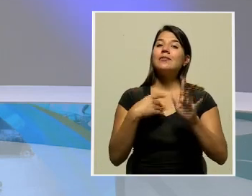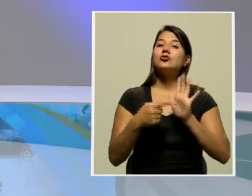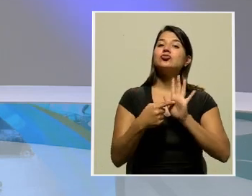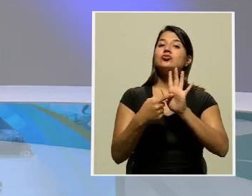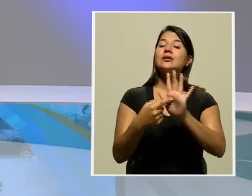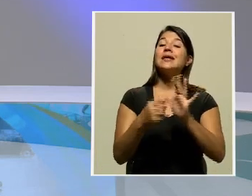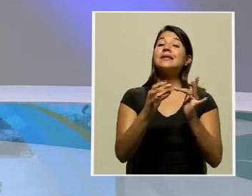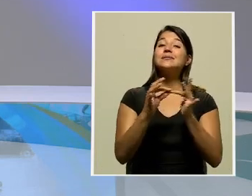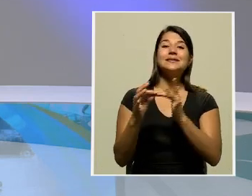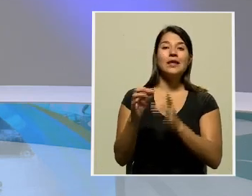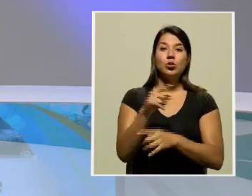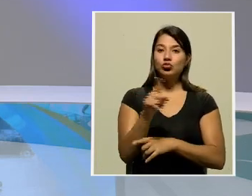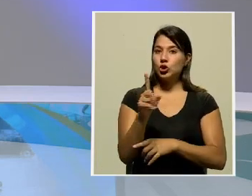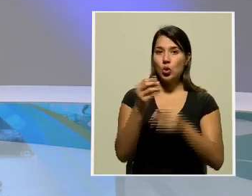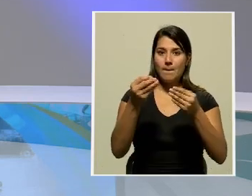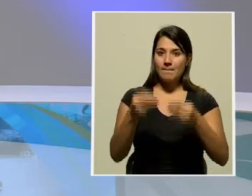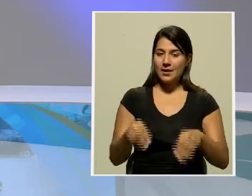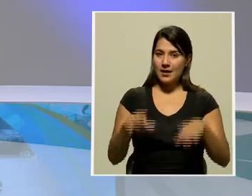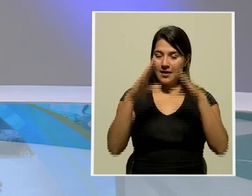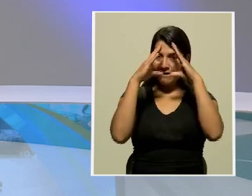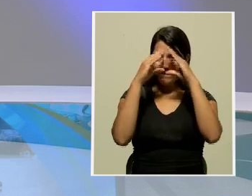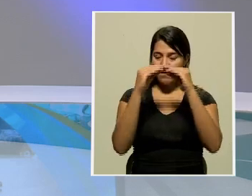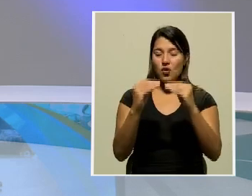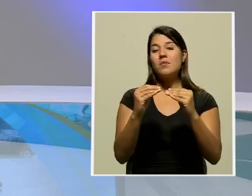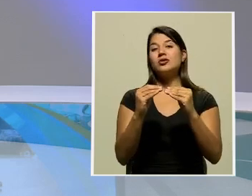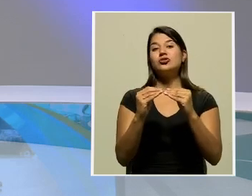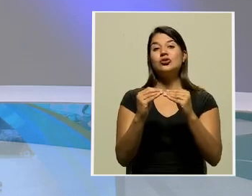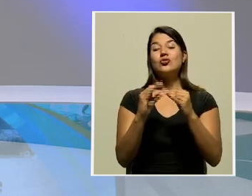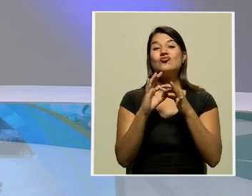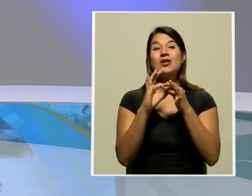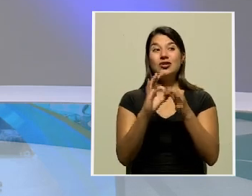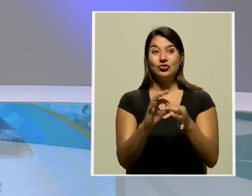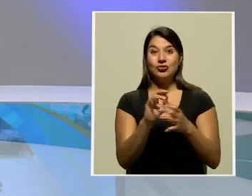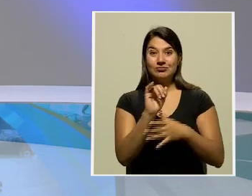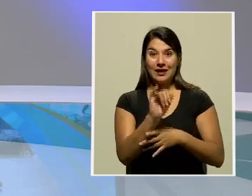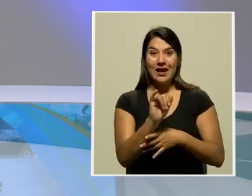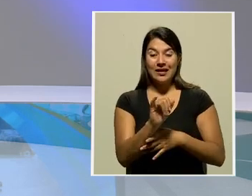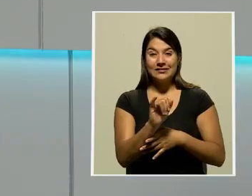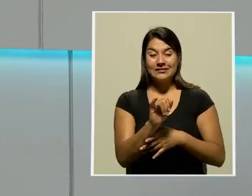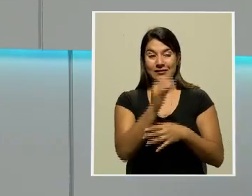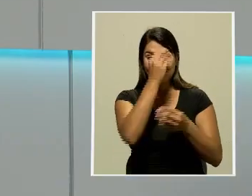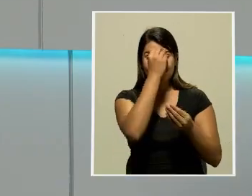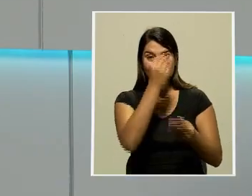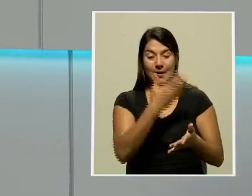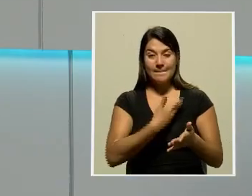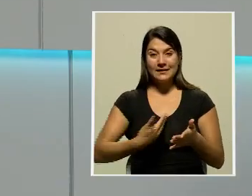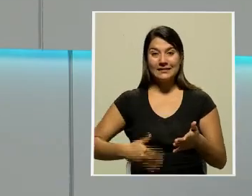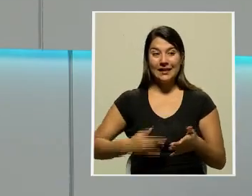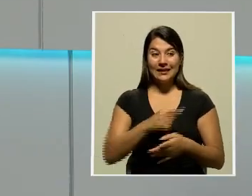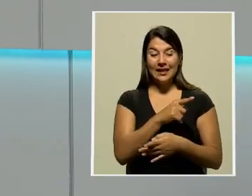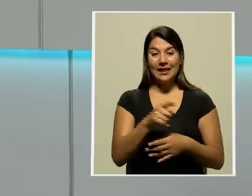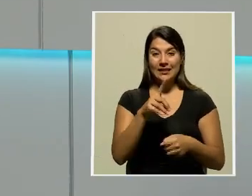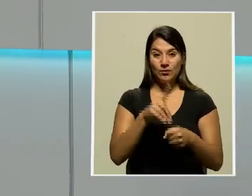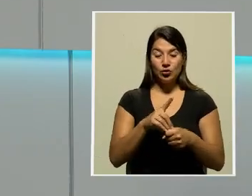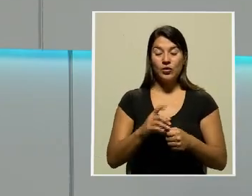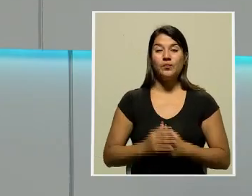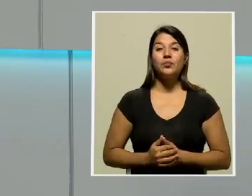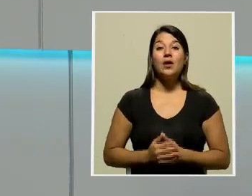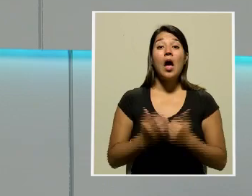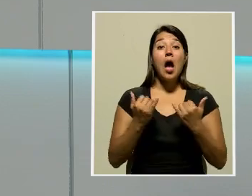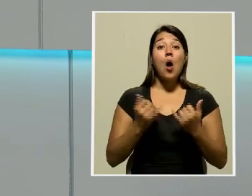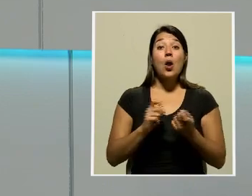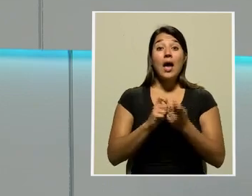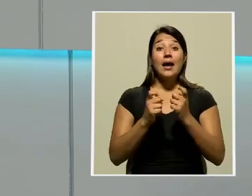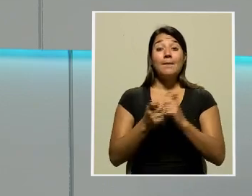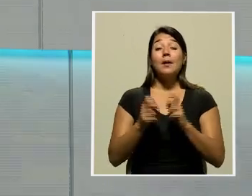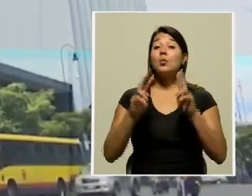para que usted no se pierda detalle de esta comparecencia del presidente Carlos Alvarado ante los diputados. Y cambiando de tema, el Ministerio